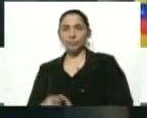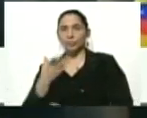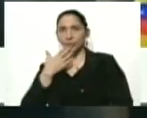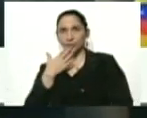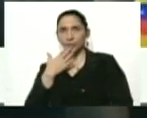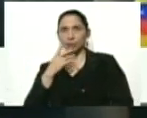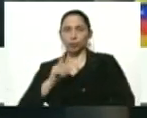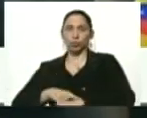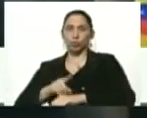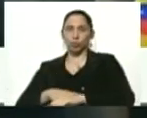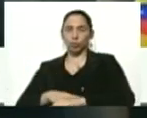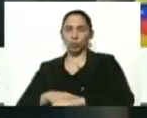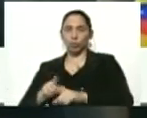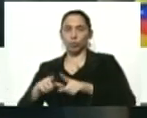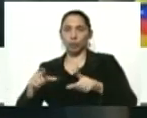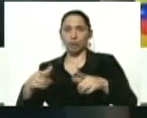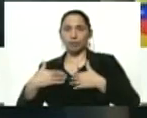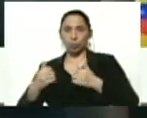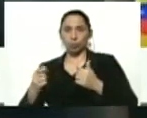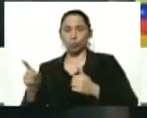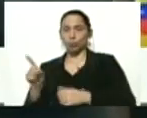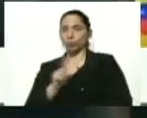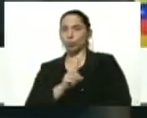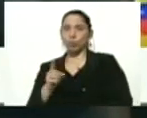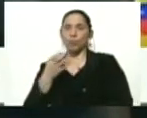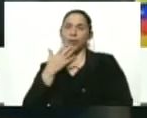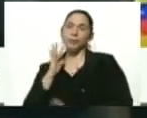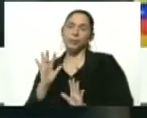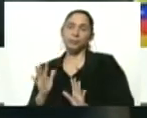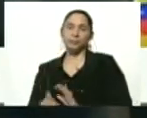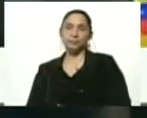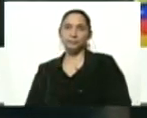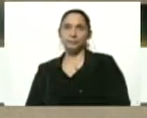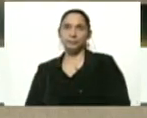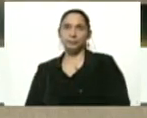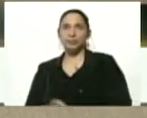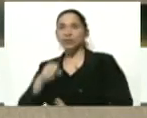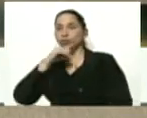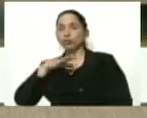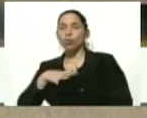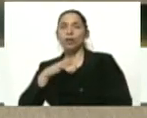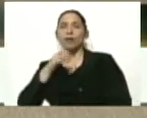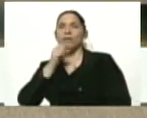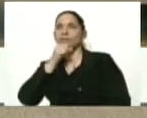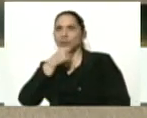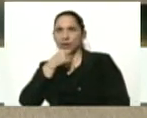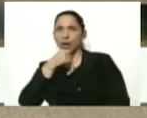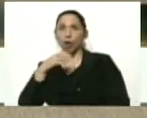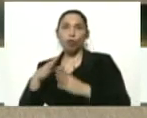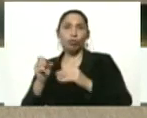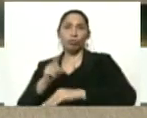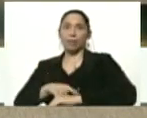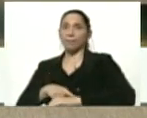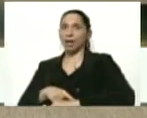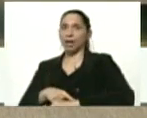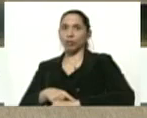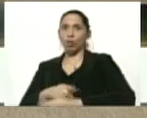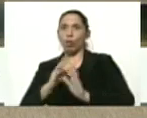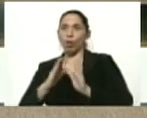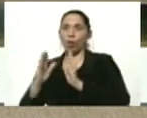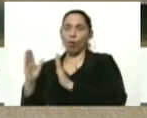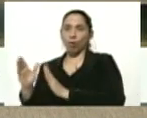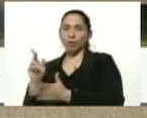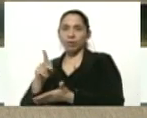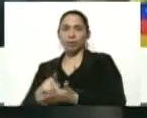que en los establecimientos de salud no aquella historia vieja de todo el mundo temprano a primera hora por orden de llegada sino